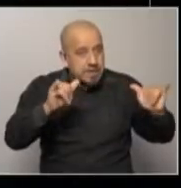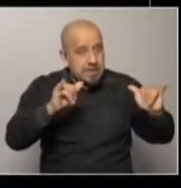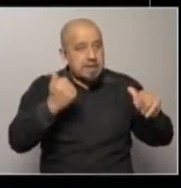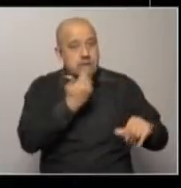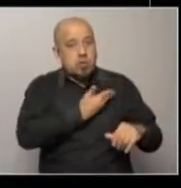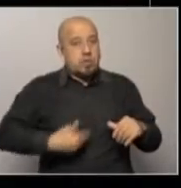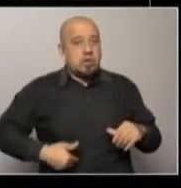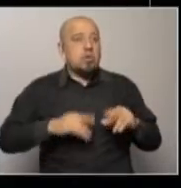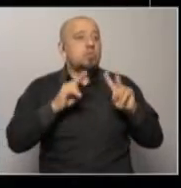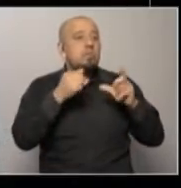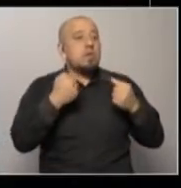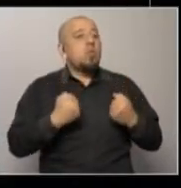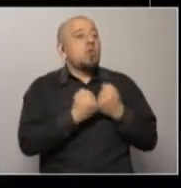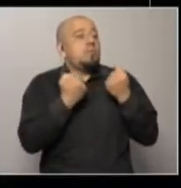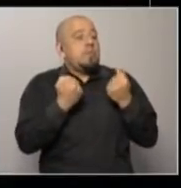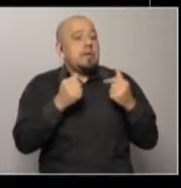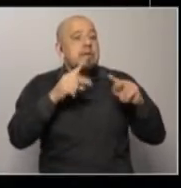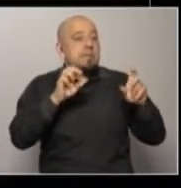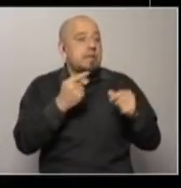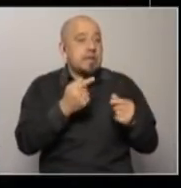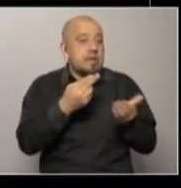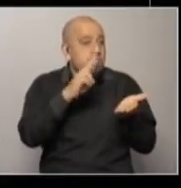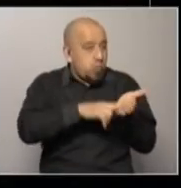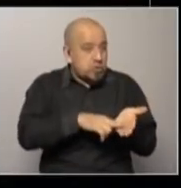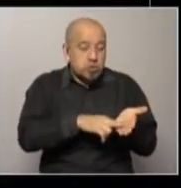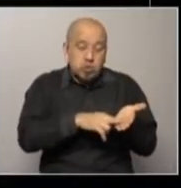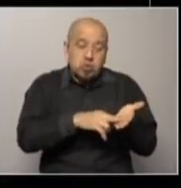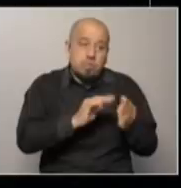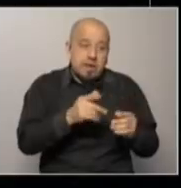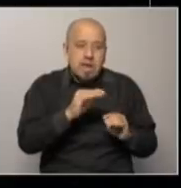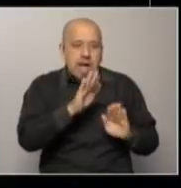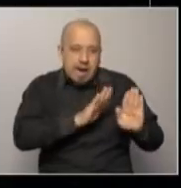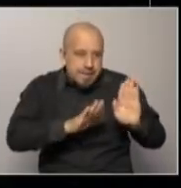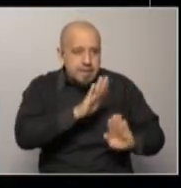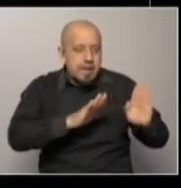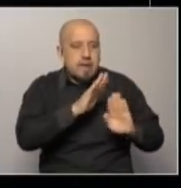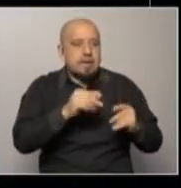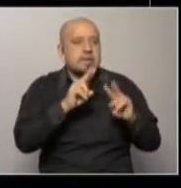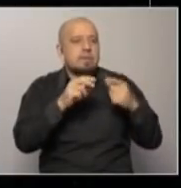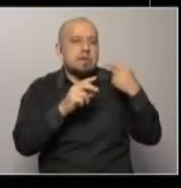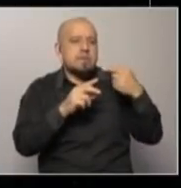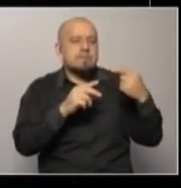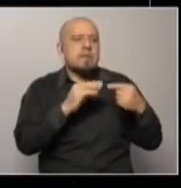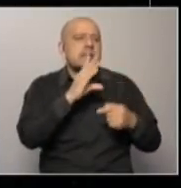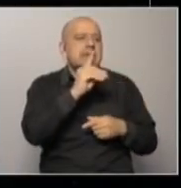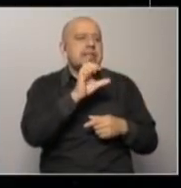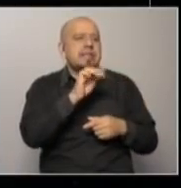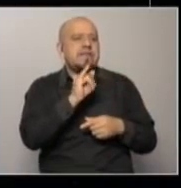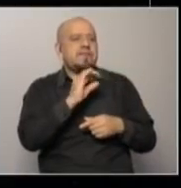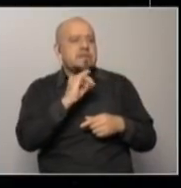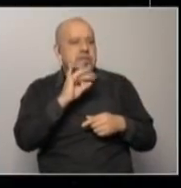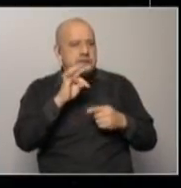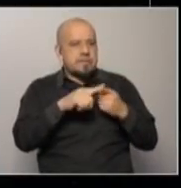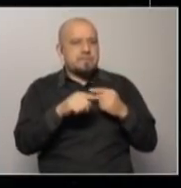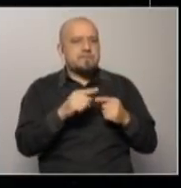era ir hacia un shock fuerte, digamos, en lo fiscal para la corrección del déficit fiscal, basado en un gran discurso de herencia